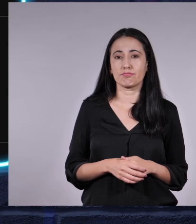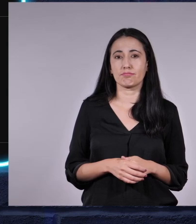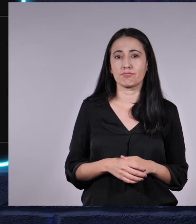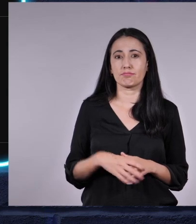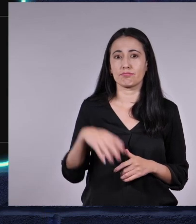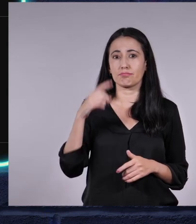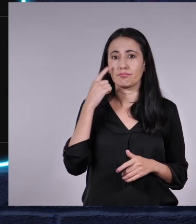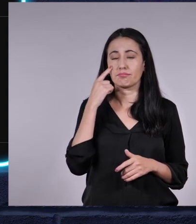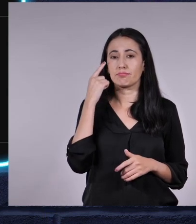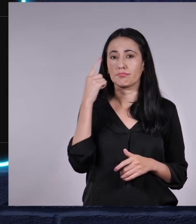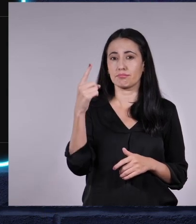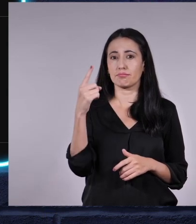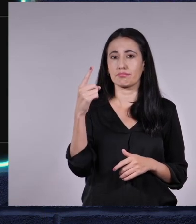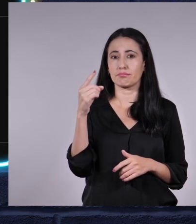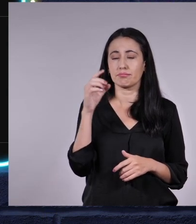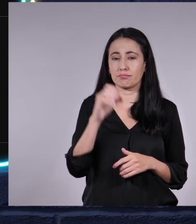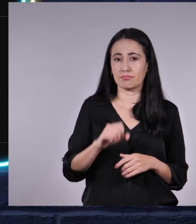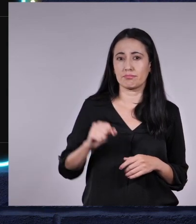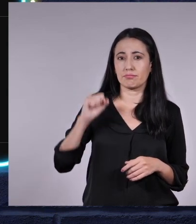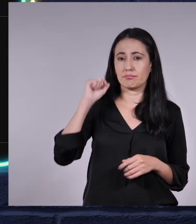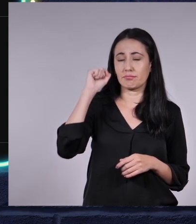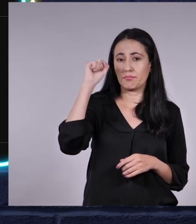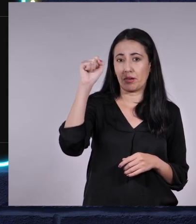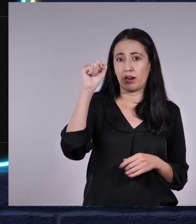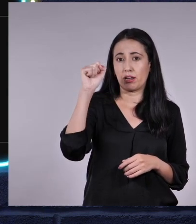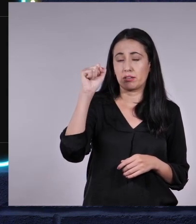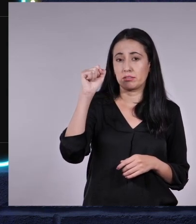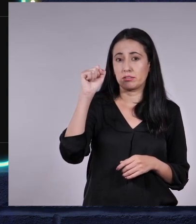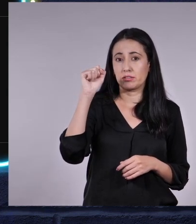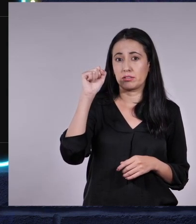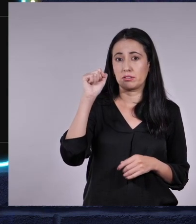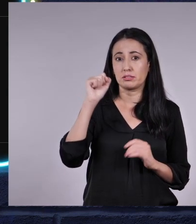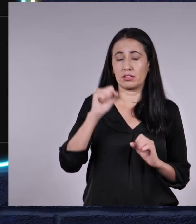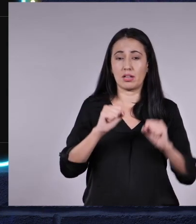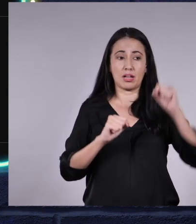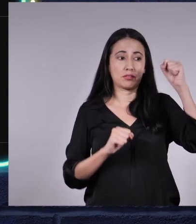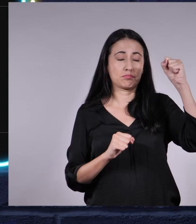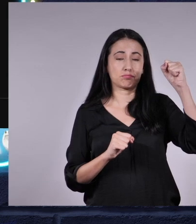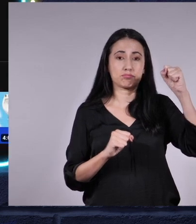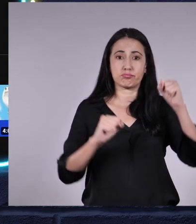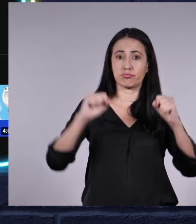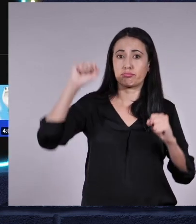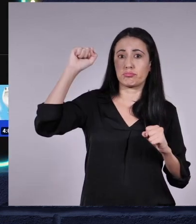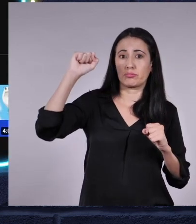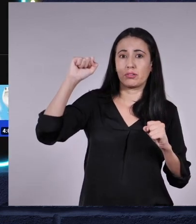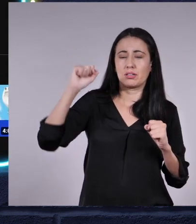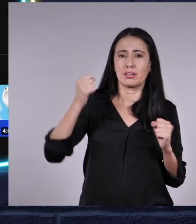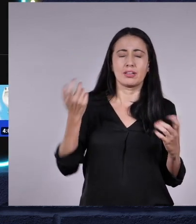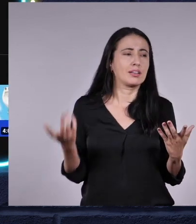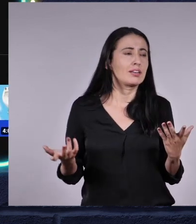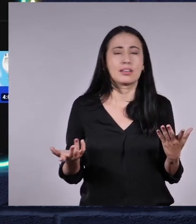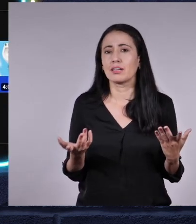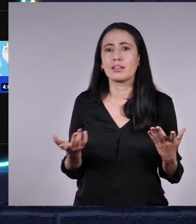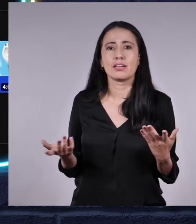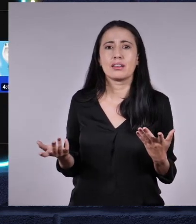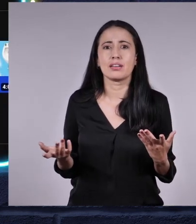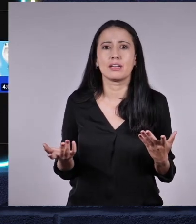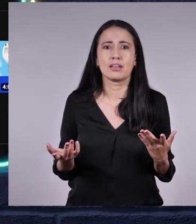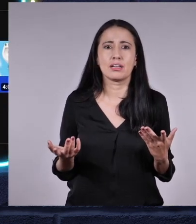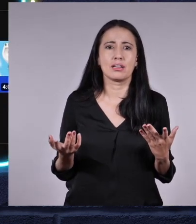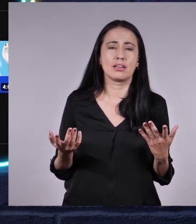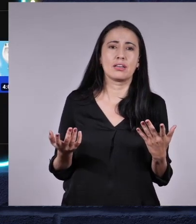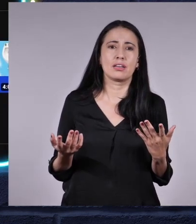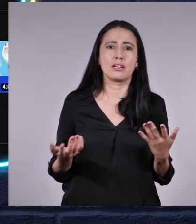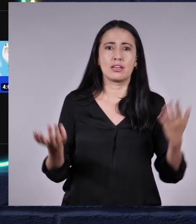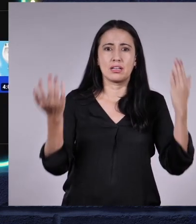Hay algo que es peor que esto. Y es... Esto. ¿Qué? ¿Qué? Pero